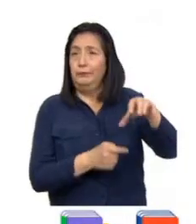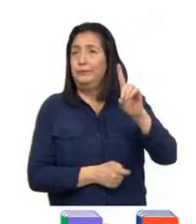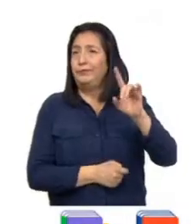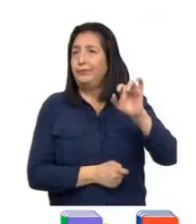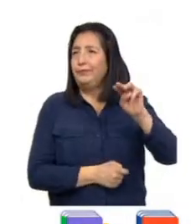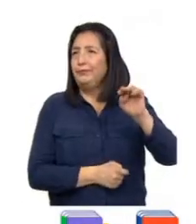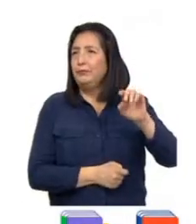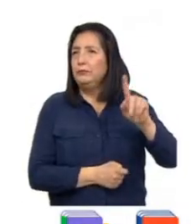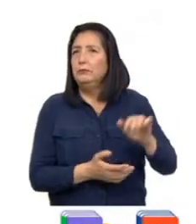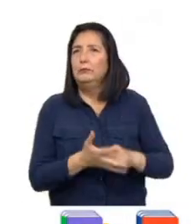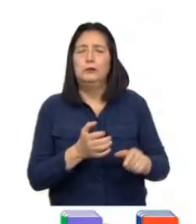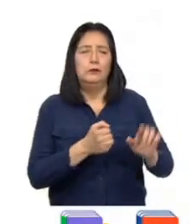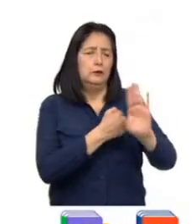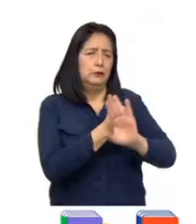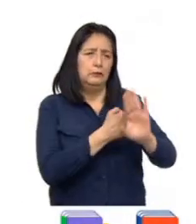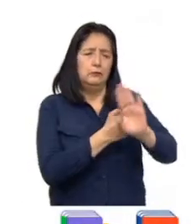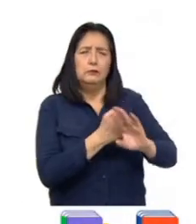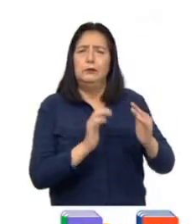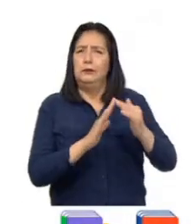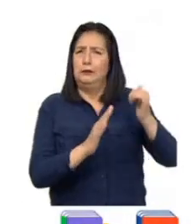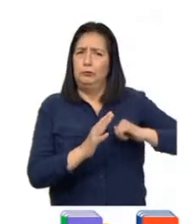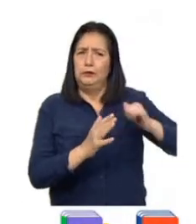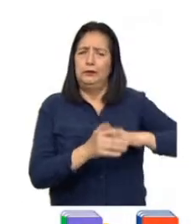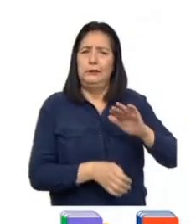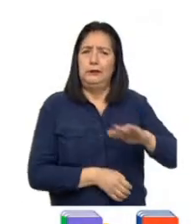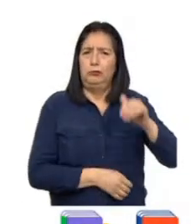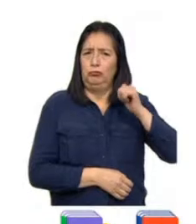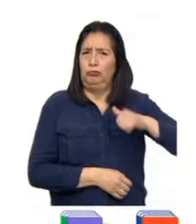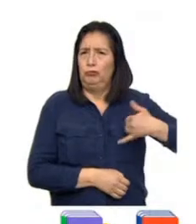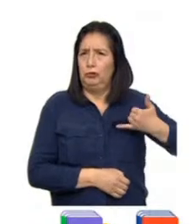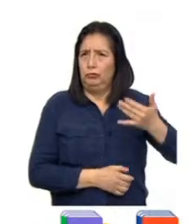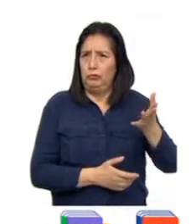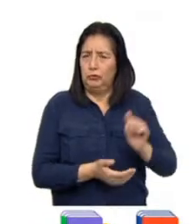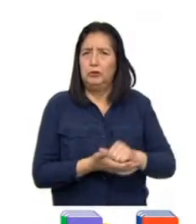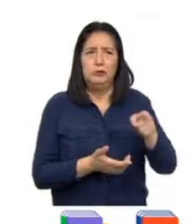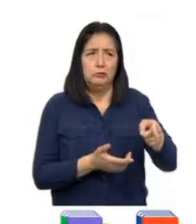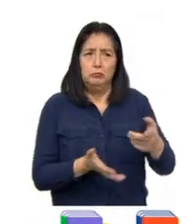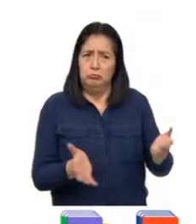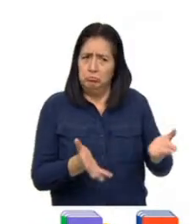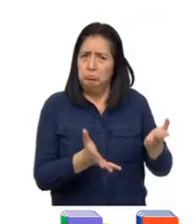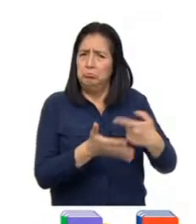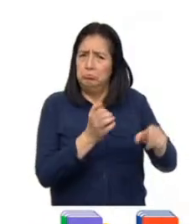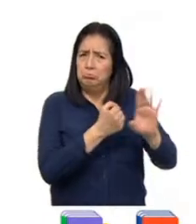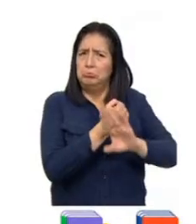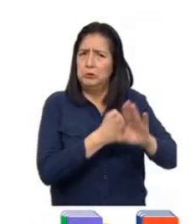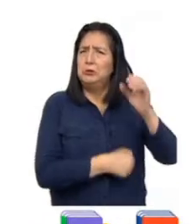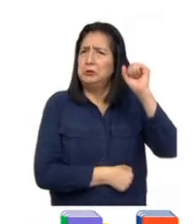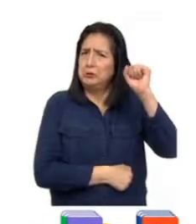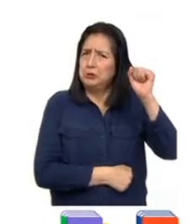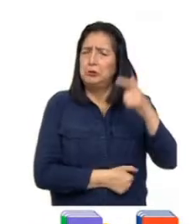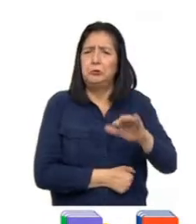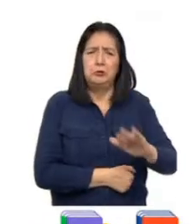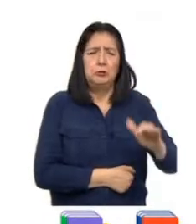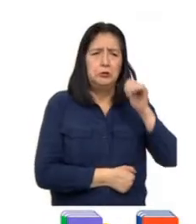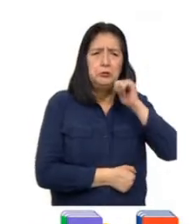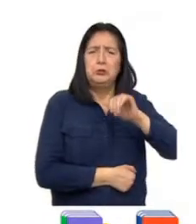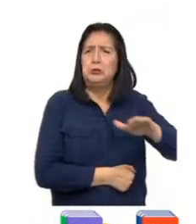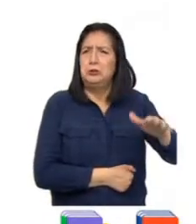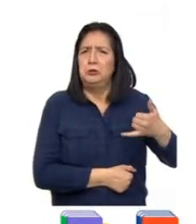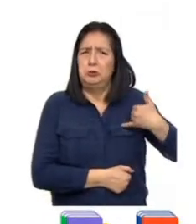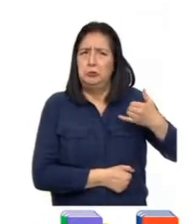Defensoría Municipal del Niño y del Adolescente, que promueve y protege los derechos de niñas y niños y